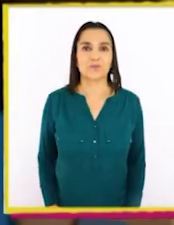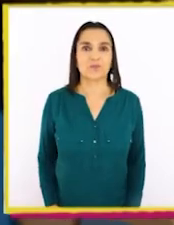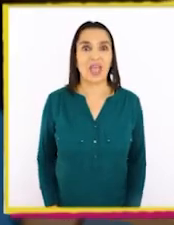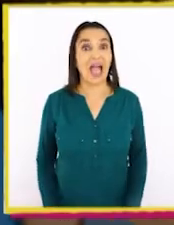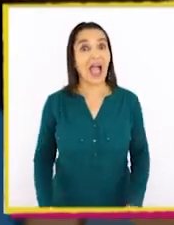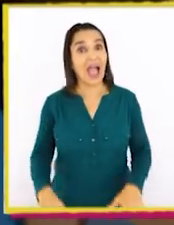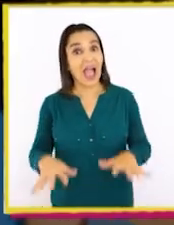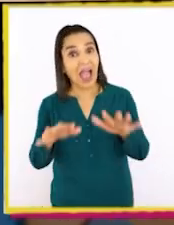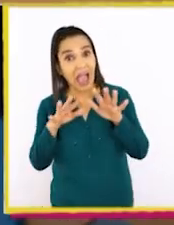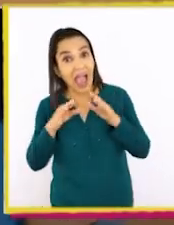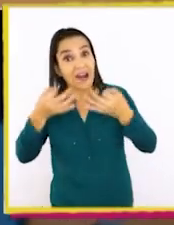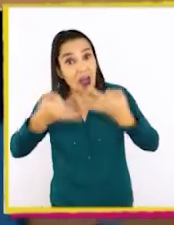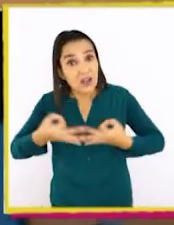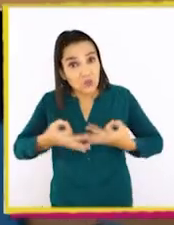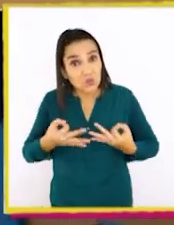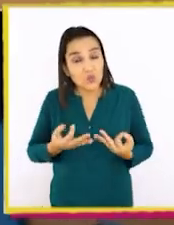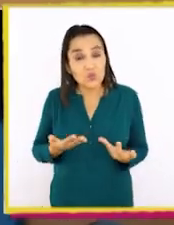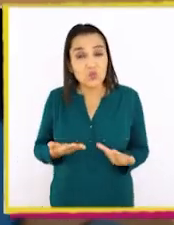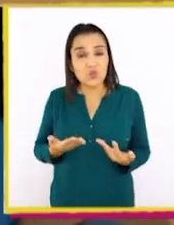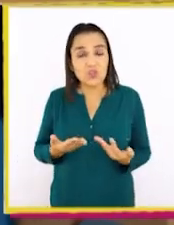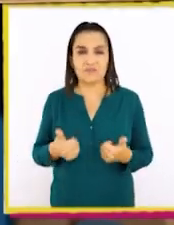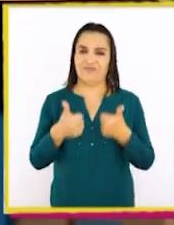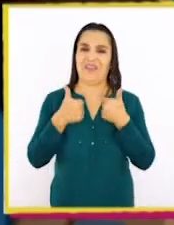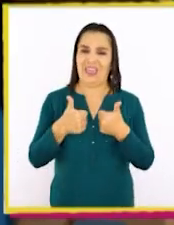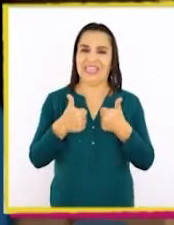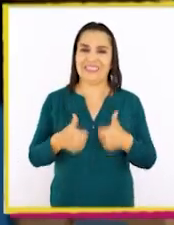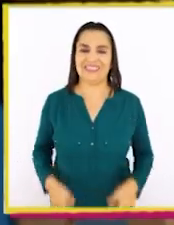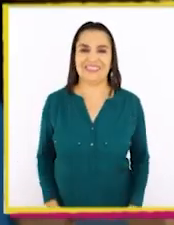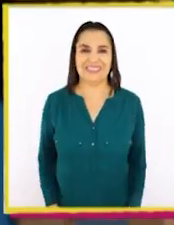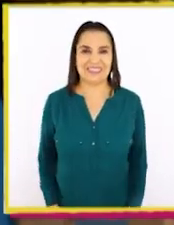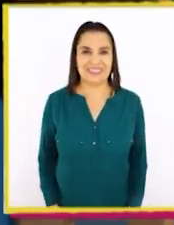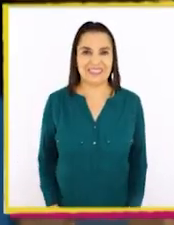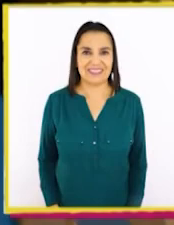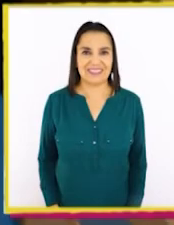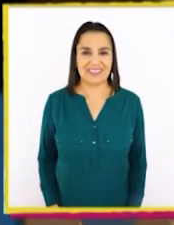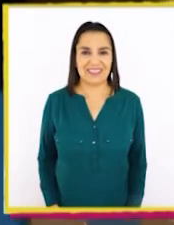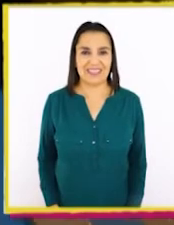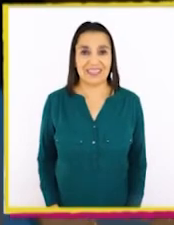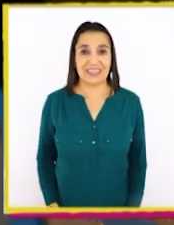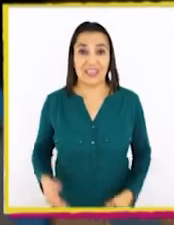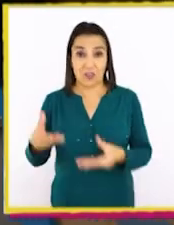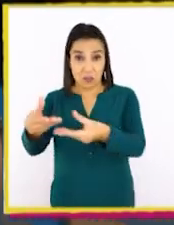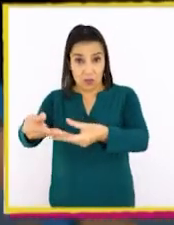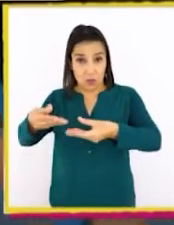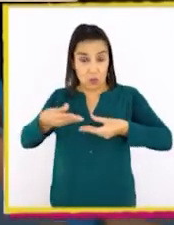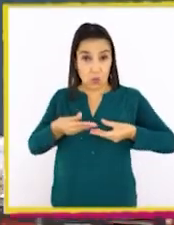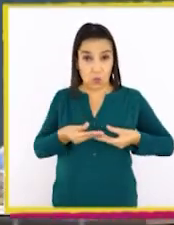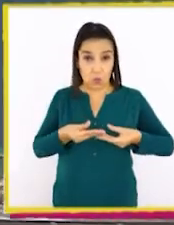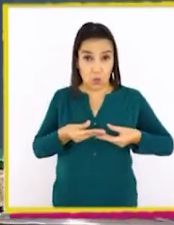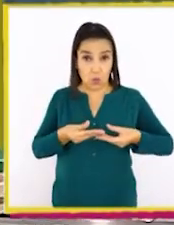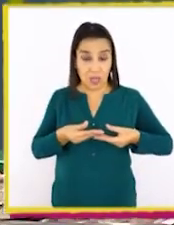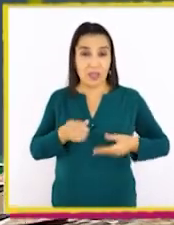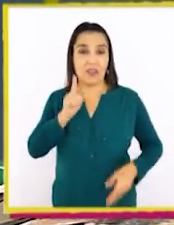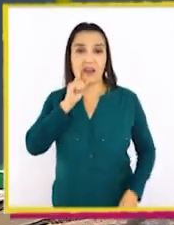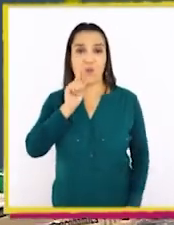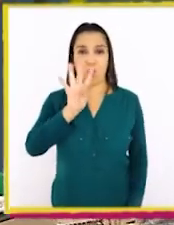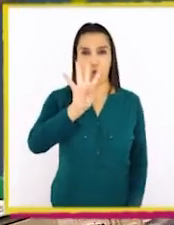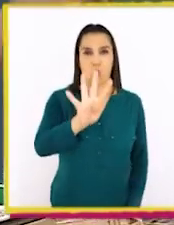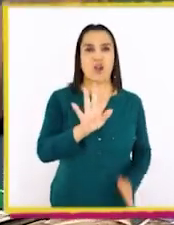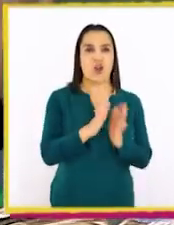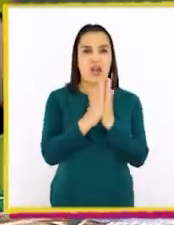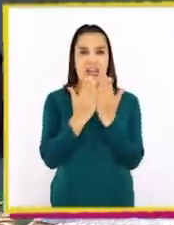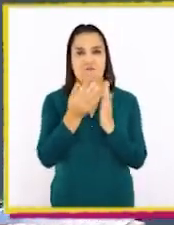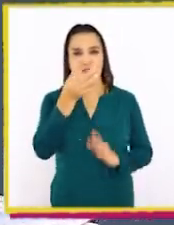¡Ay! ¡Toda la razón! ¡Muy bien! Y con este tenemos cuatro libros